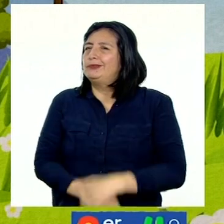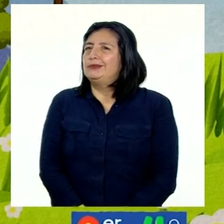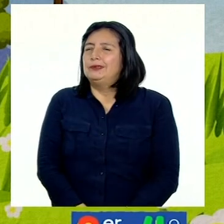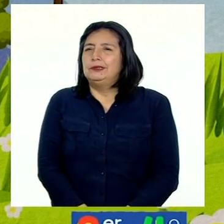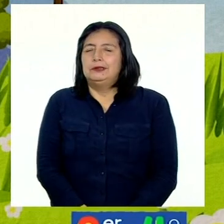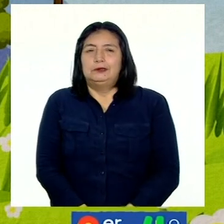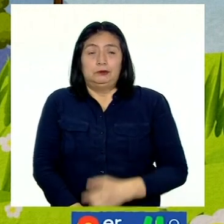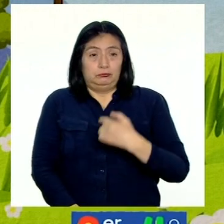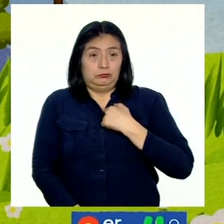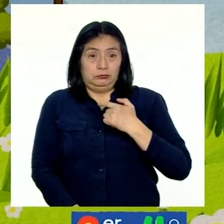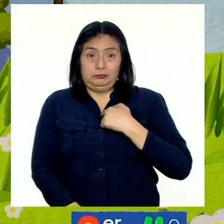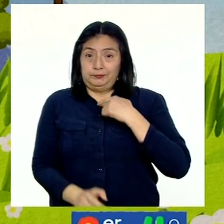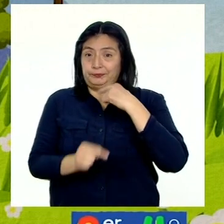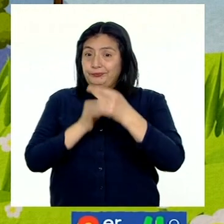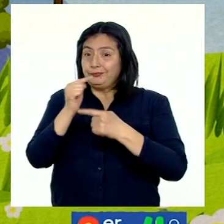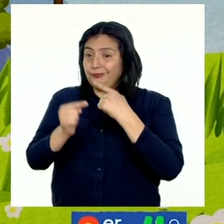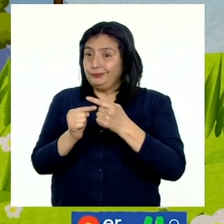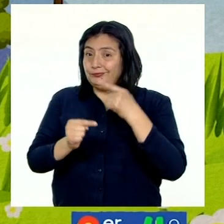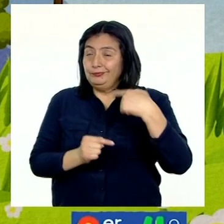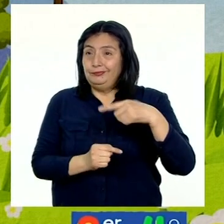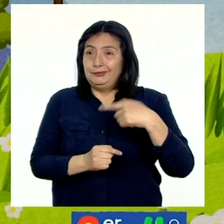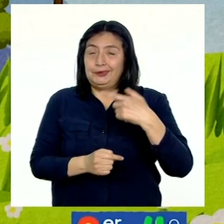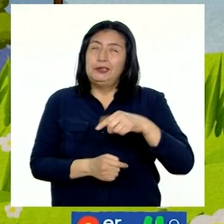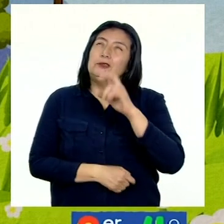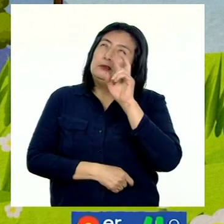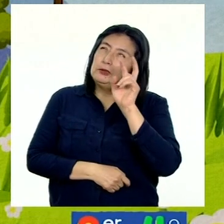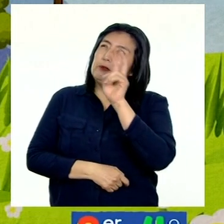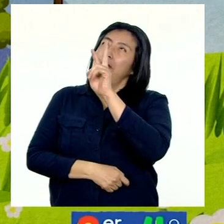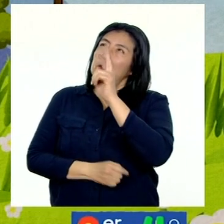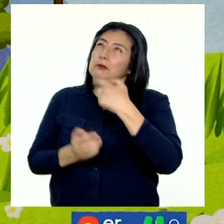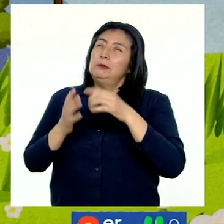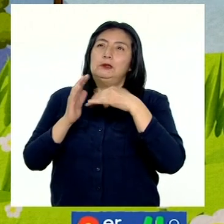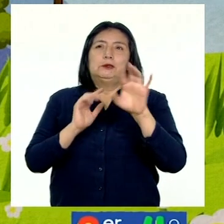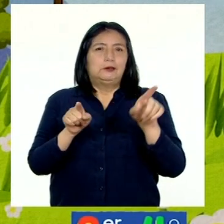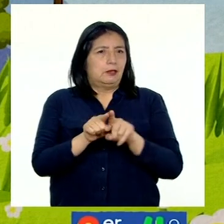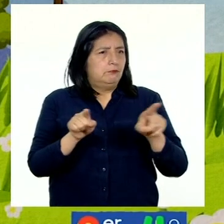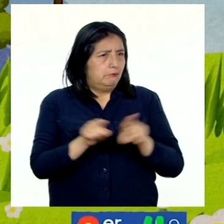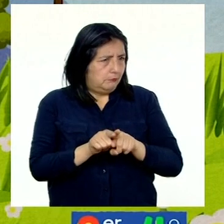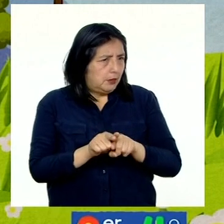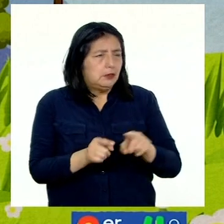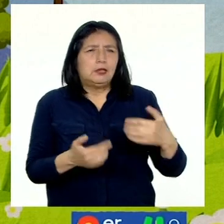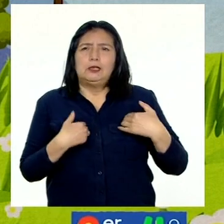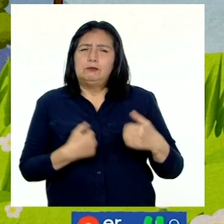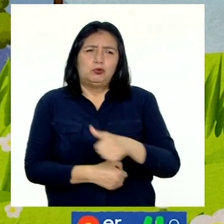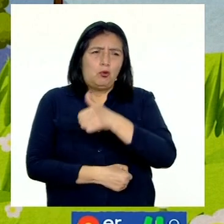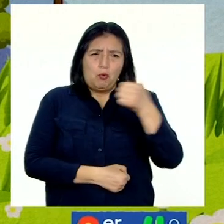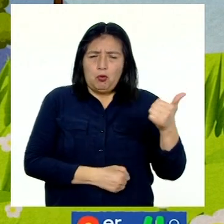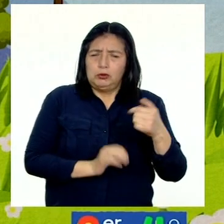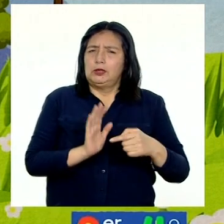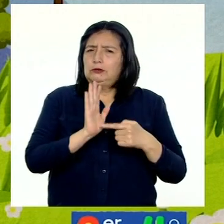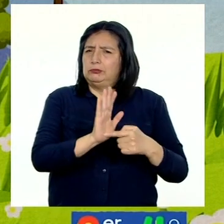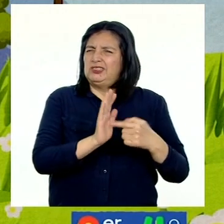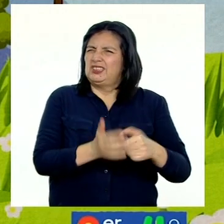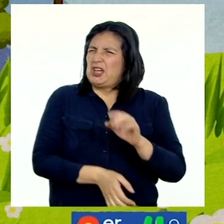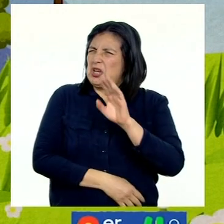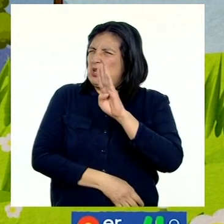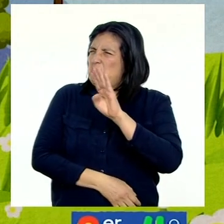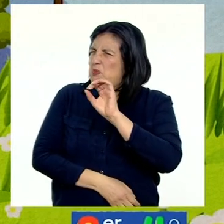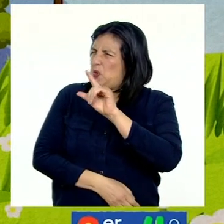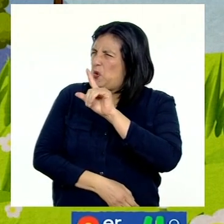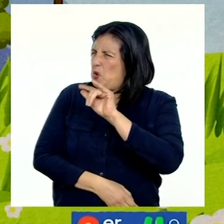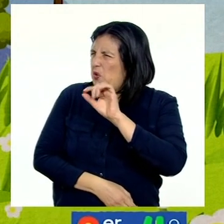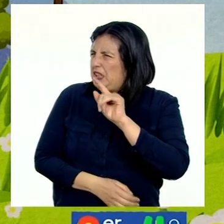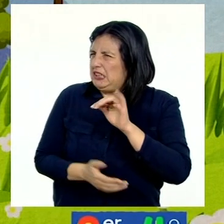Les cuento que además de estas señas, tenemos las señas biológicas. ¿Qué son las señas